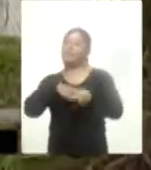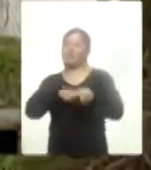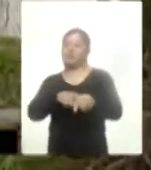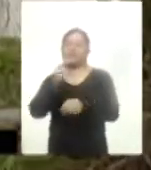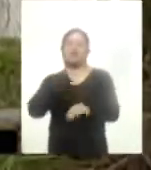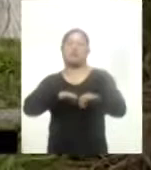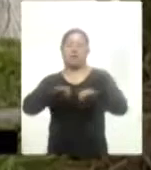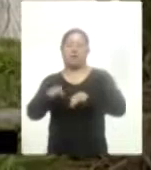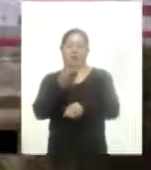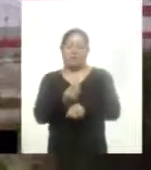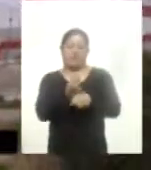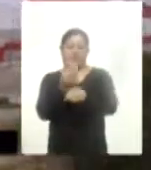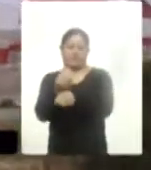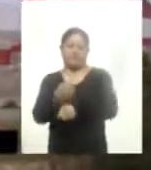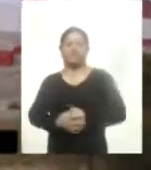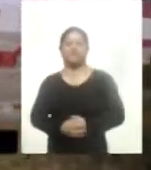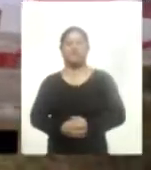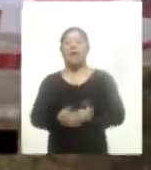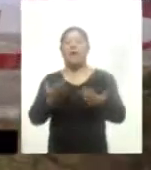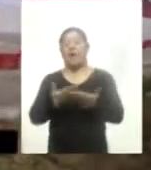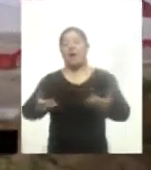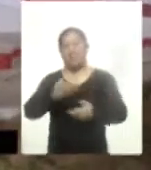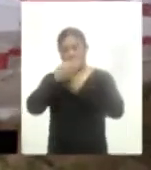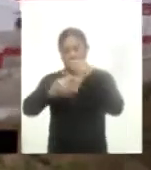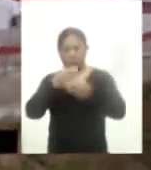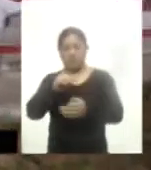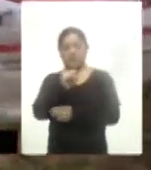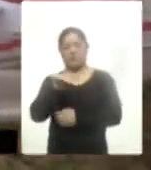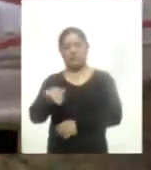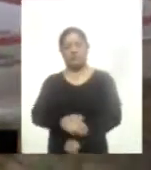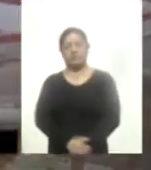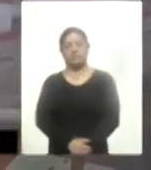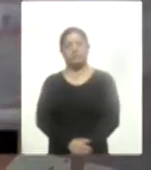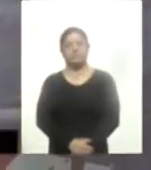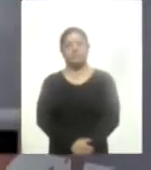trabajos en este espacio. Con información de Adán Morales, Ahora Noticias.